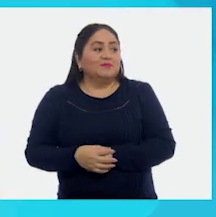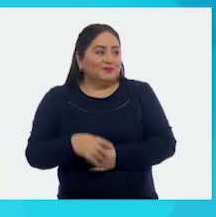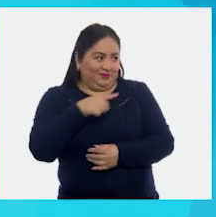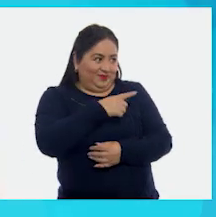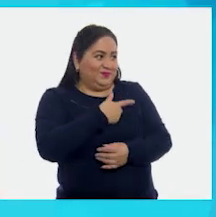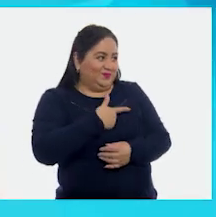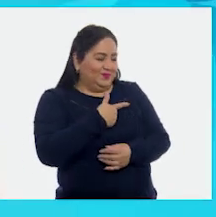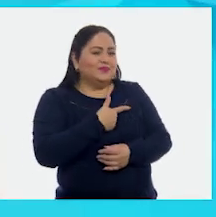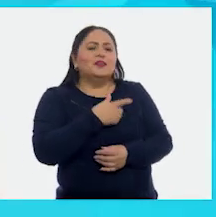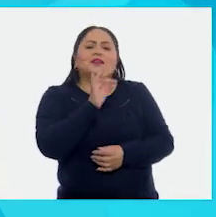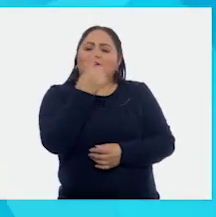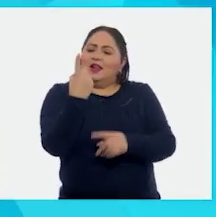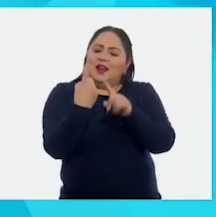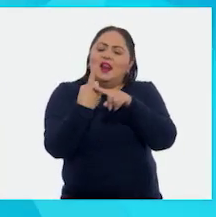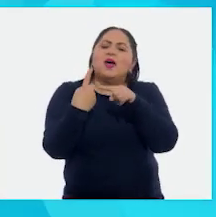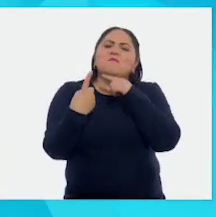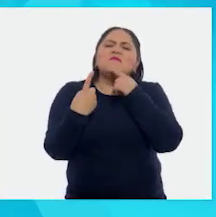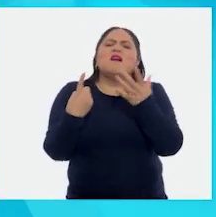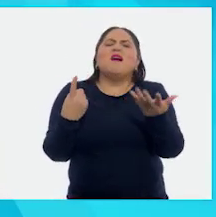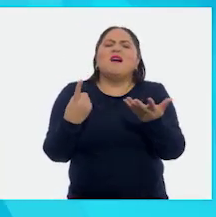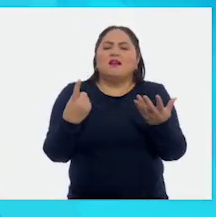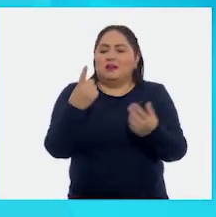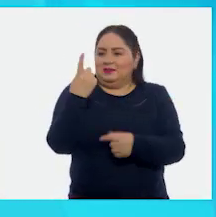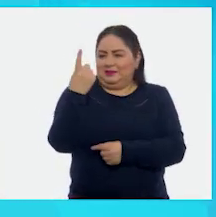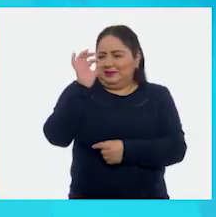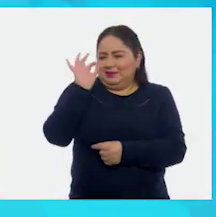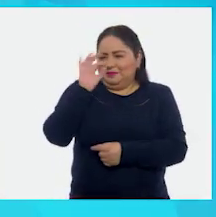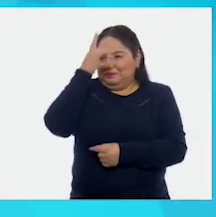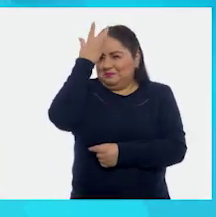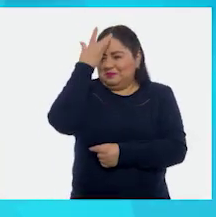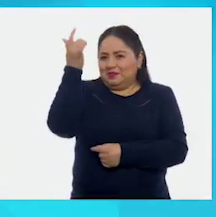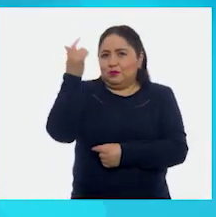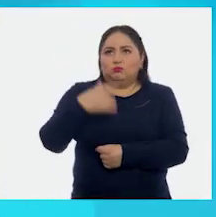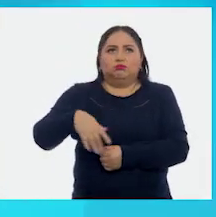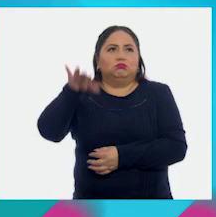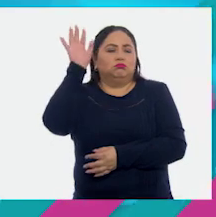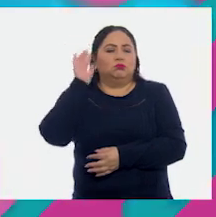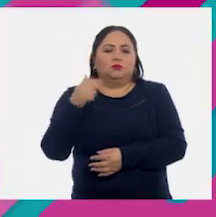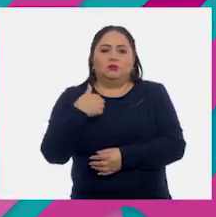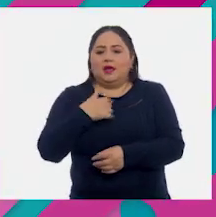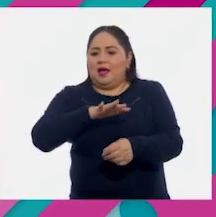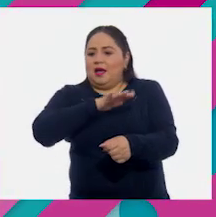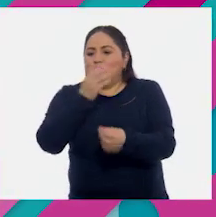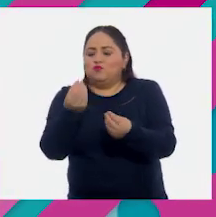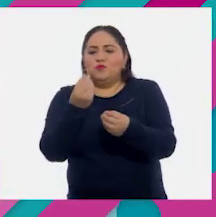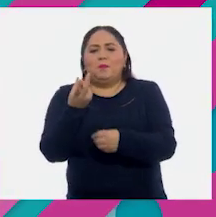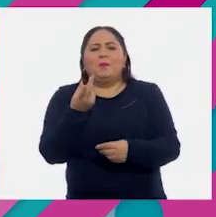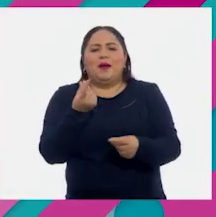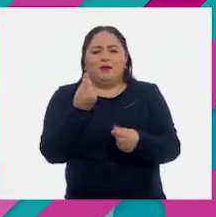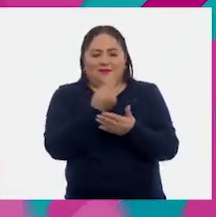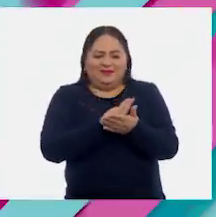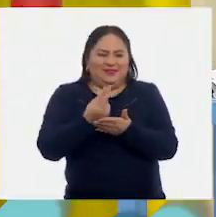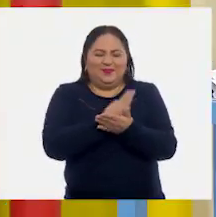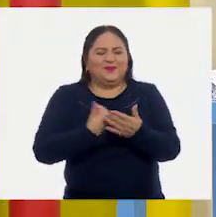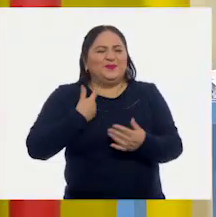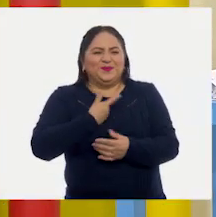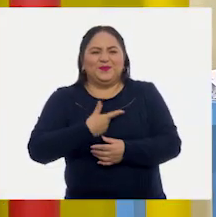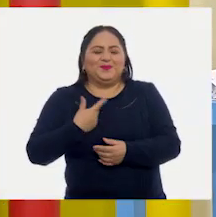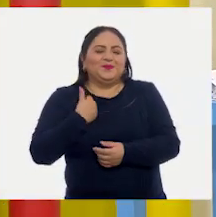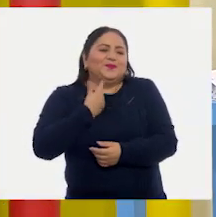¿A ti te gustaría? ¿Qué harías con un lápiz mágico? ¡Uy! Ay, yo dibujaría más perros porque a me encantan los perros, para tener